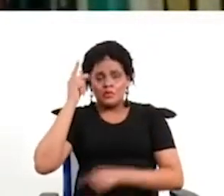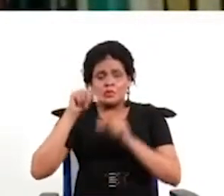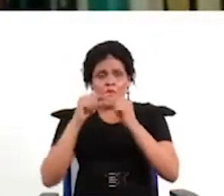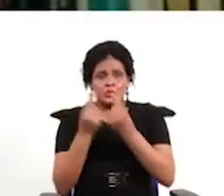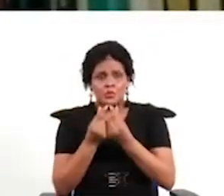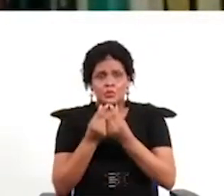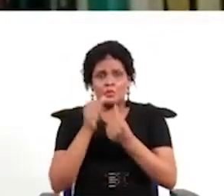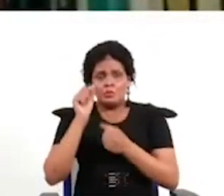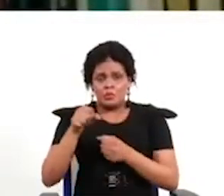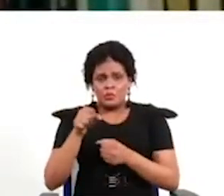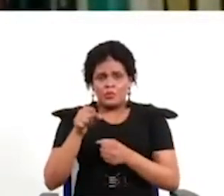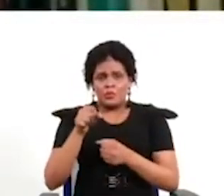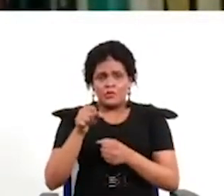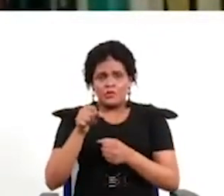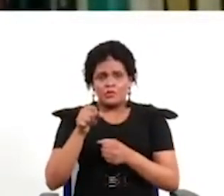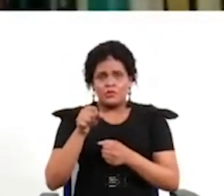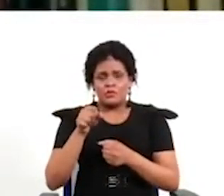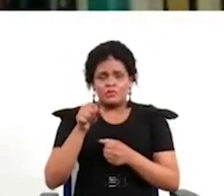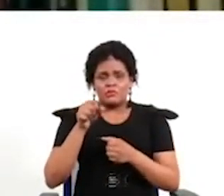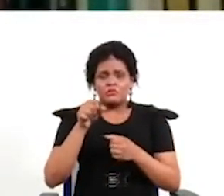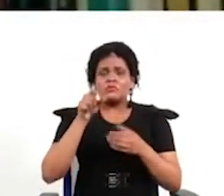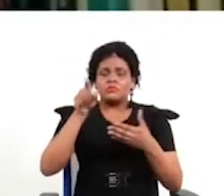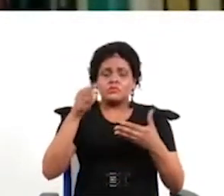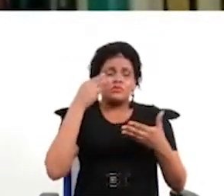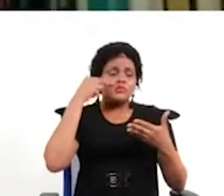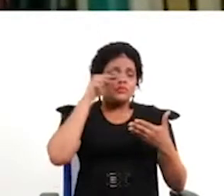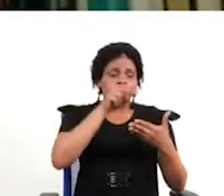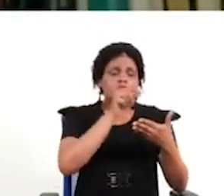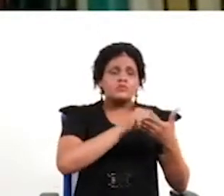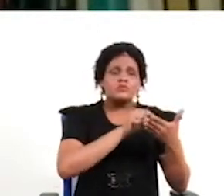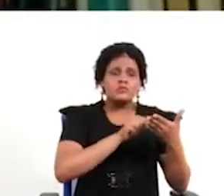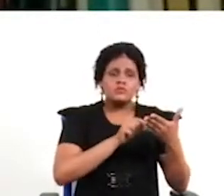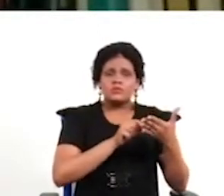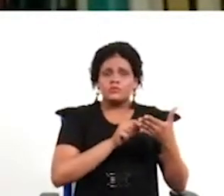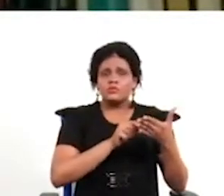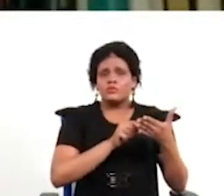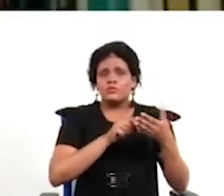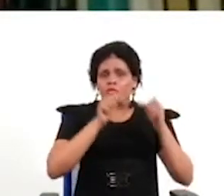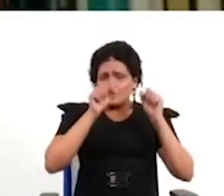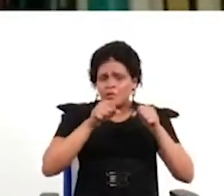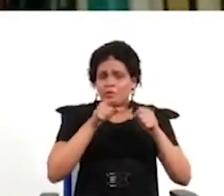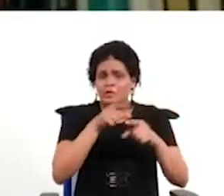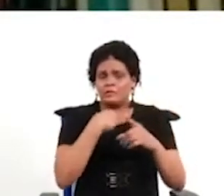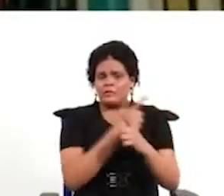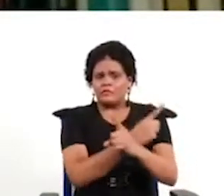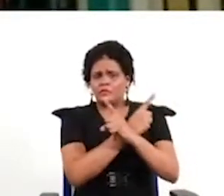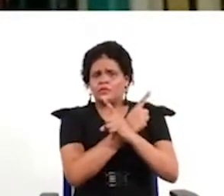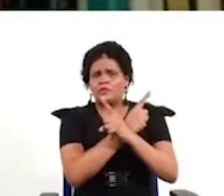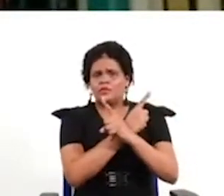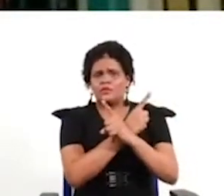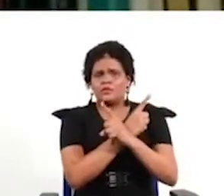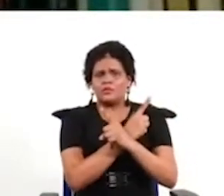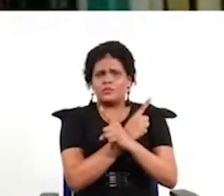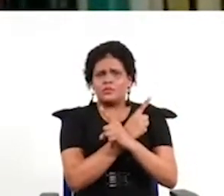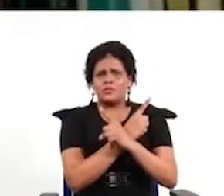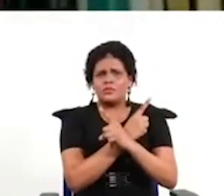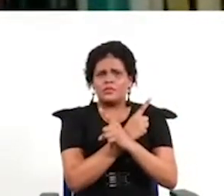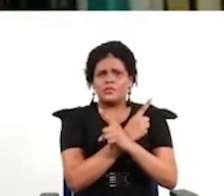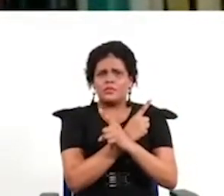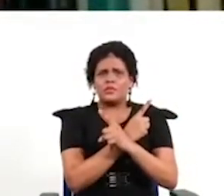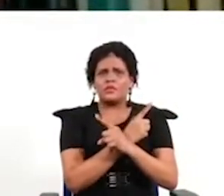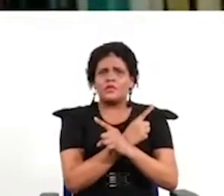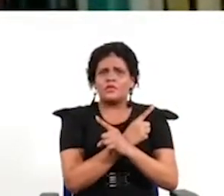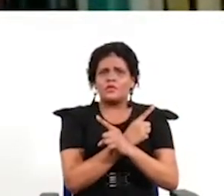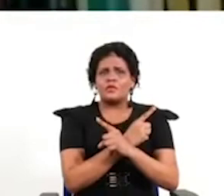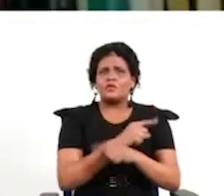a su dimensión de protección interna, digamos, y entender que están defendiendo a la vez una idea